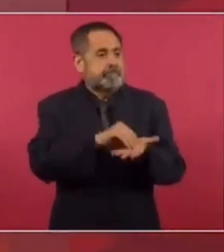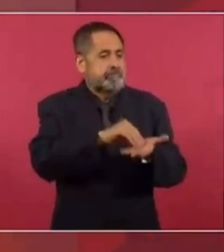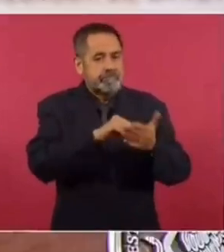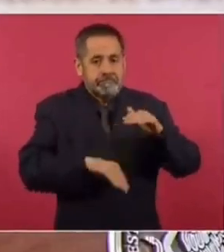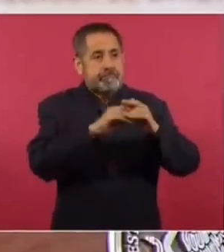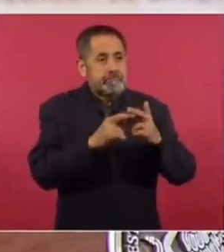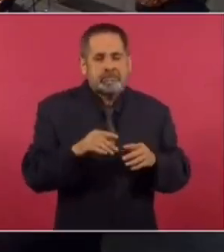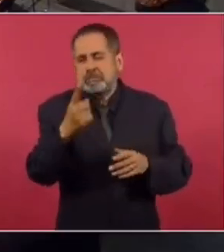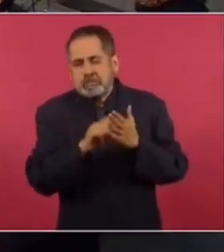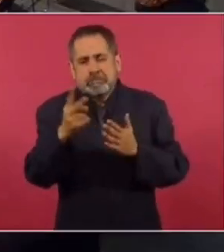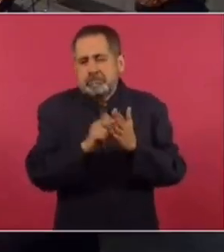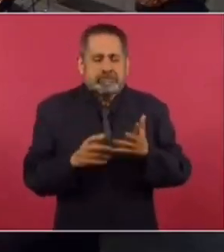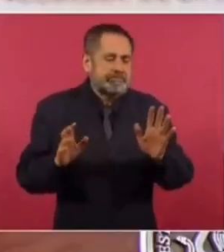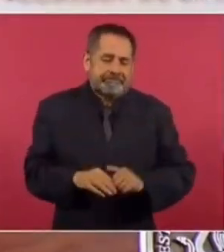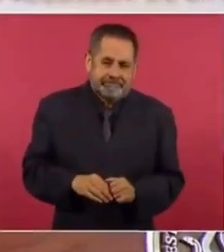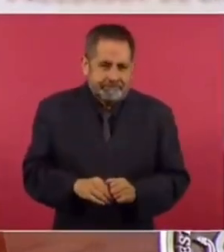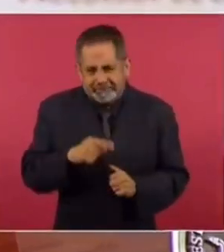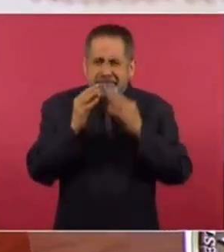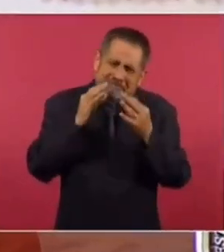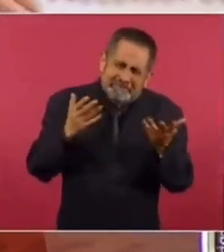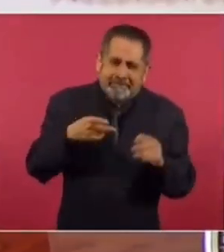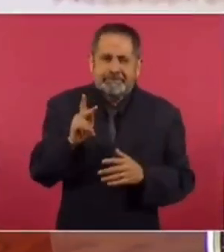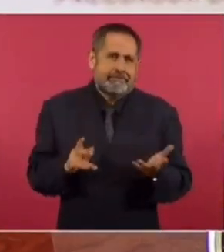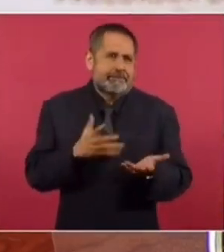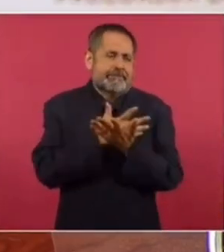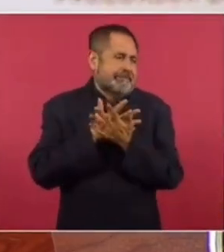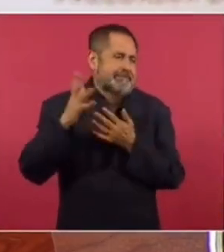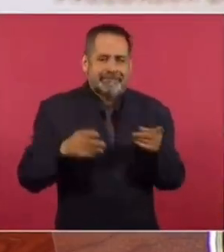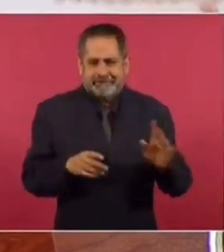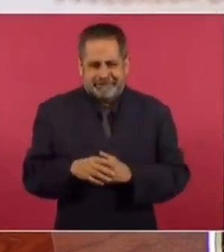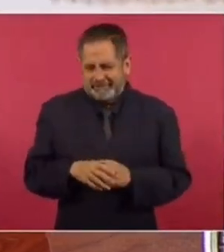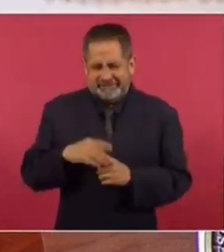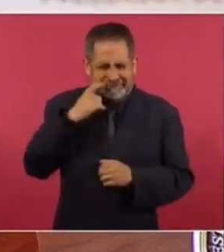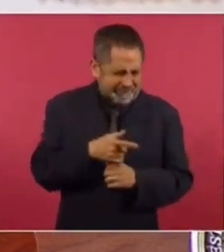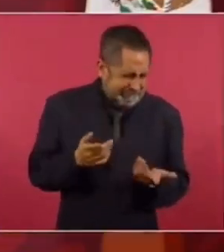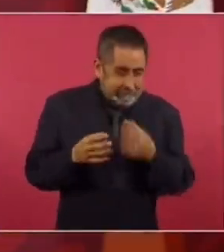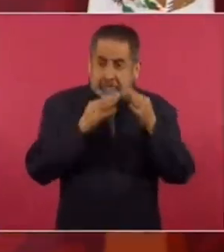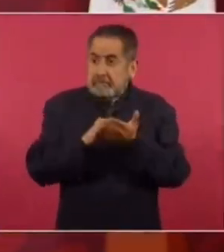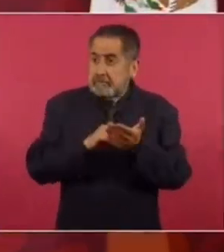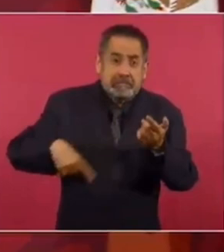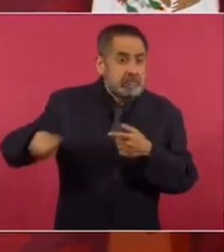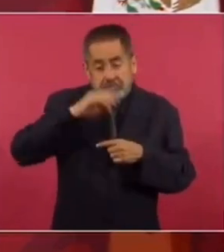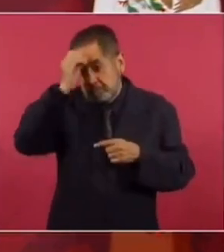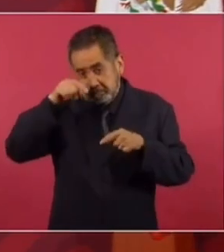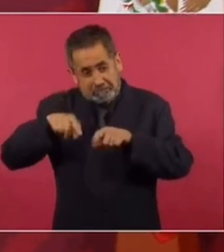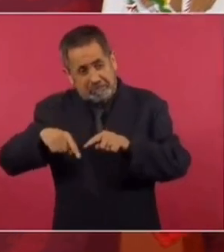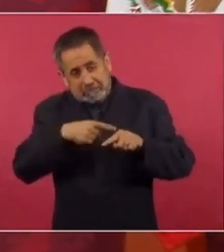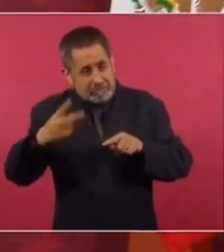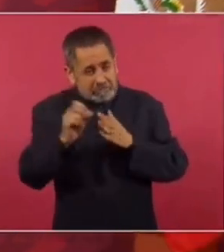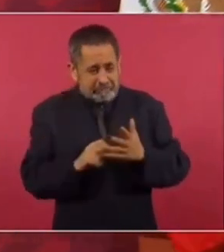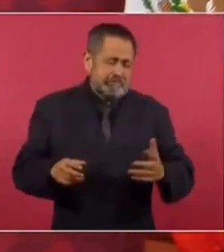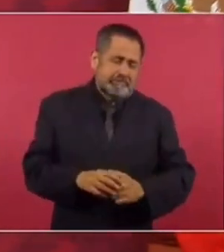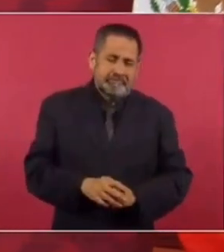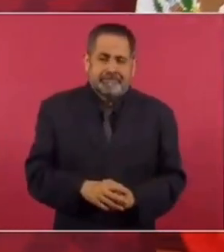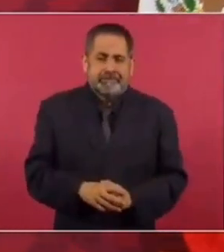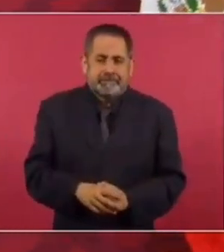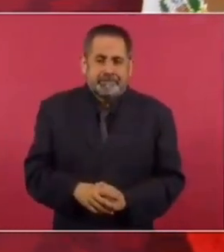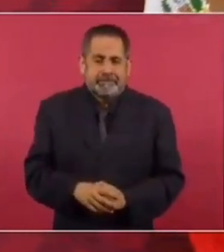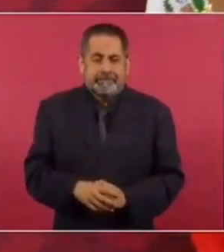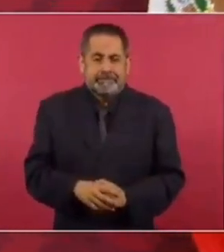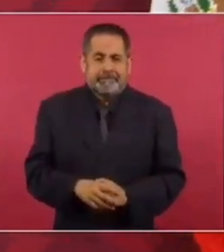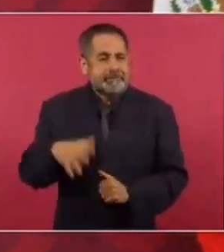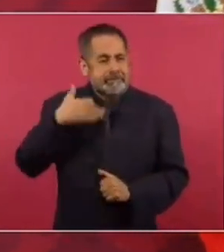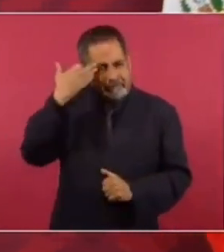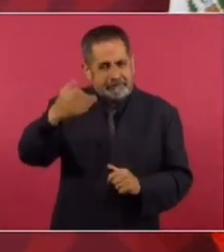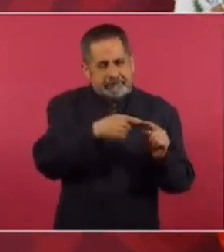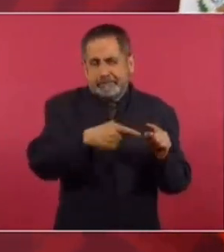seguía en Trendy Top. Y sí, es noticia, pero es rarísimo que